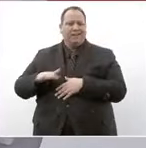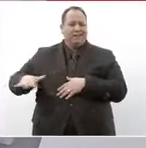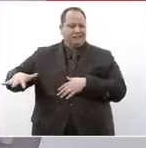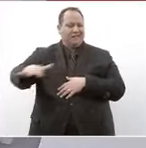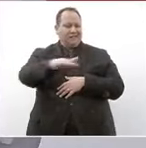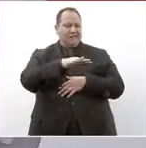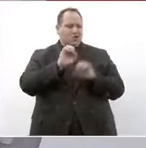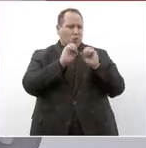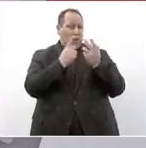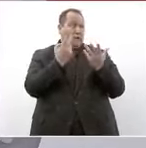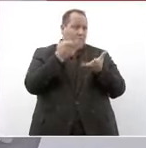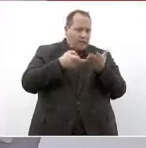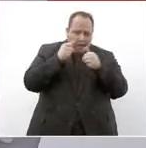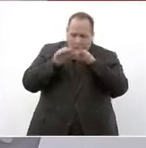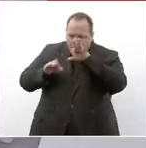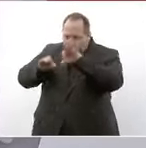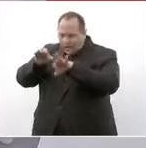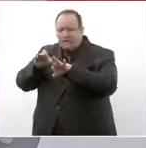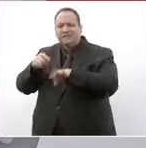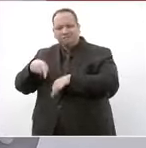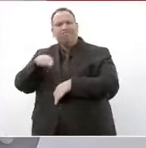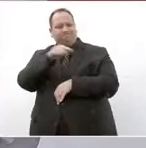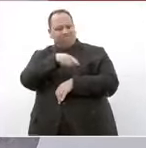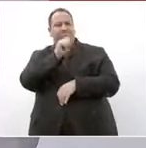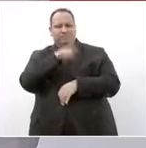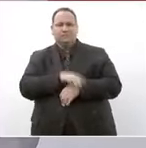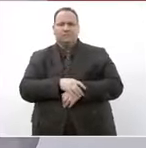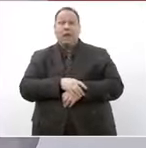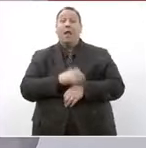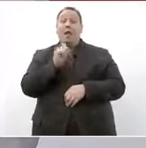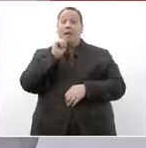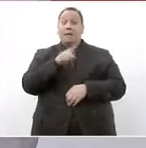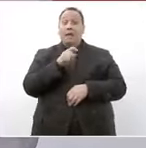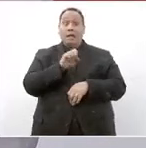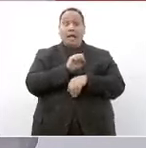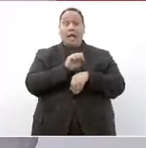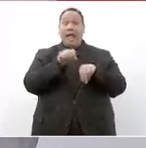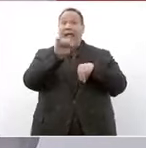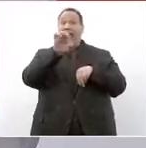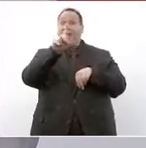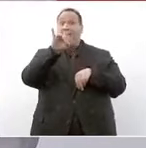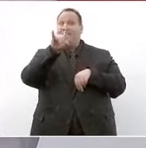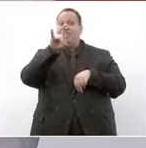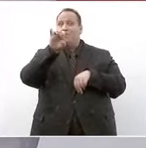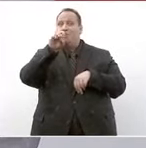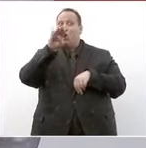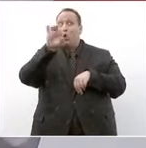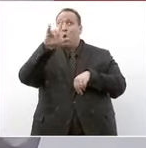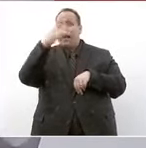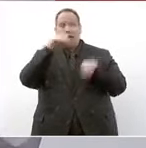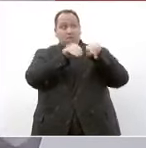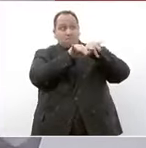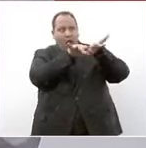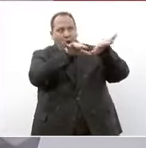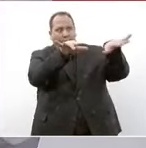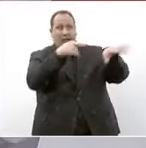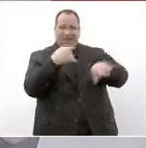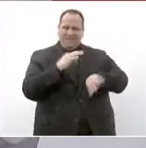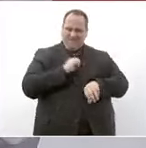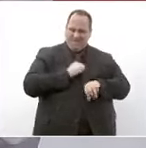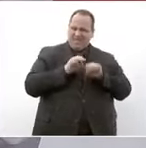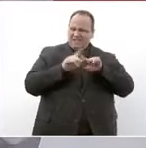sociedad. También aparece la epidemiología, aunque esta ya estaba en este hospital que lleva